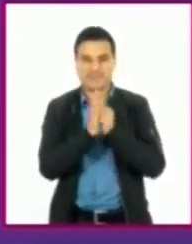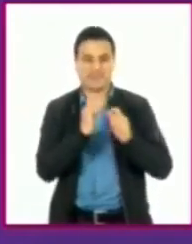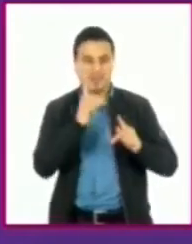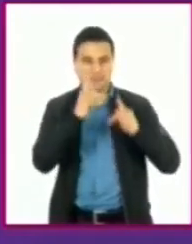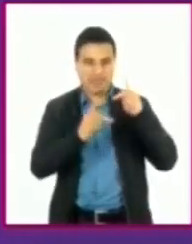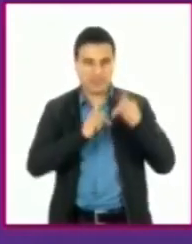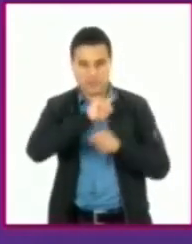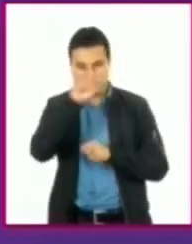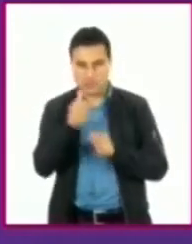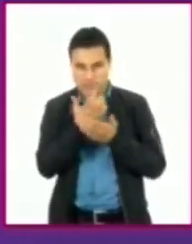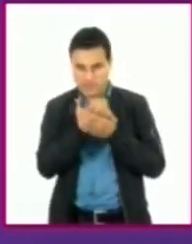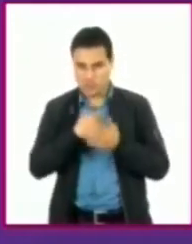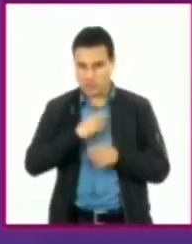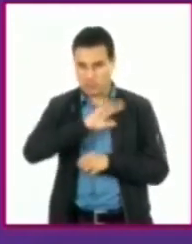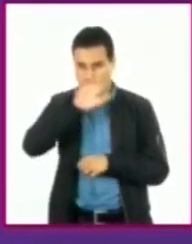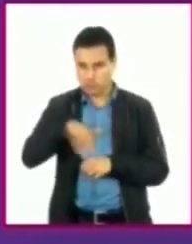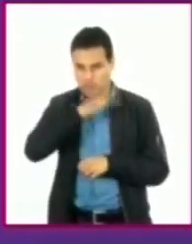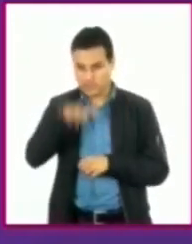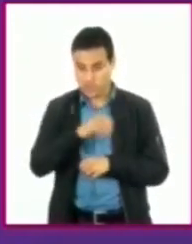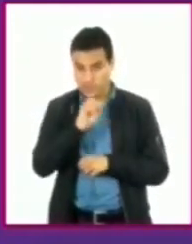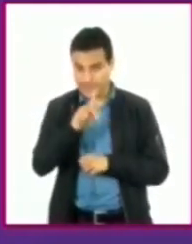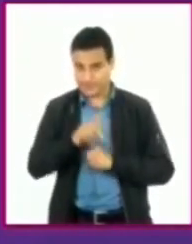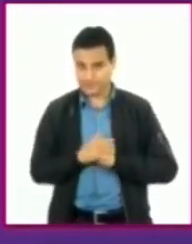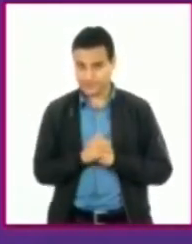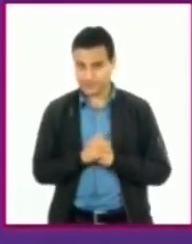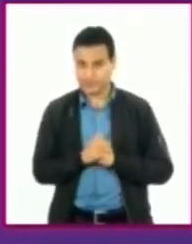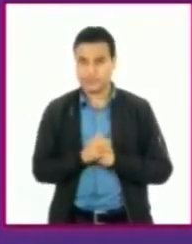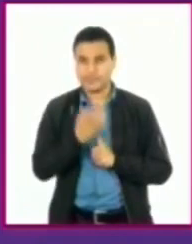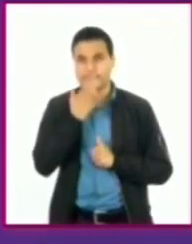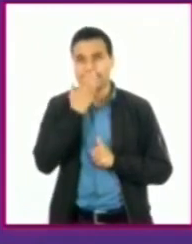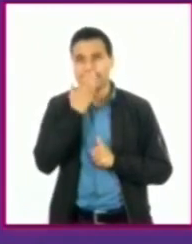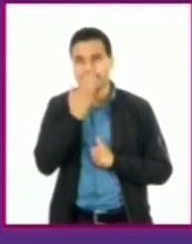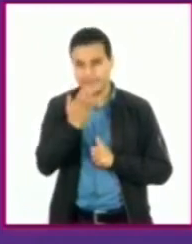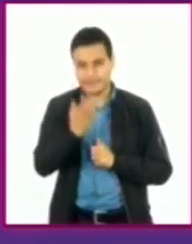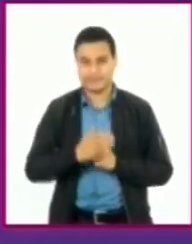descanso, voy a buscar unos para mí. ¿Va? Pues sí.